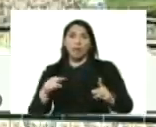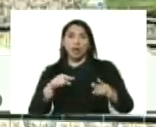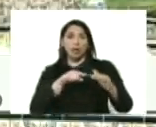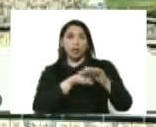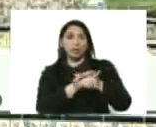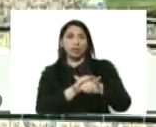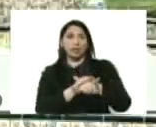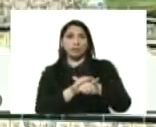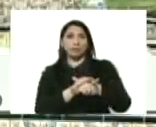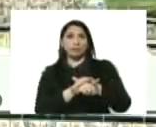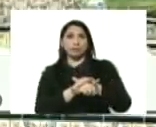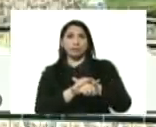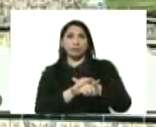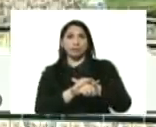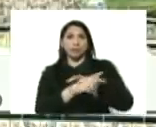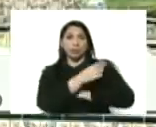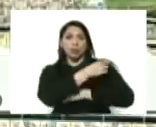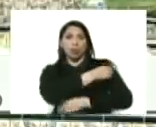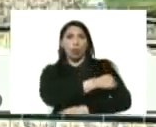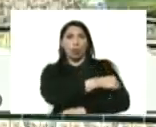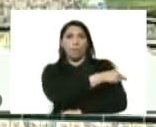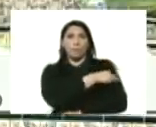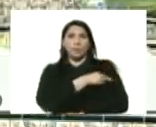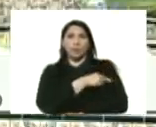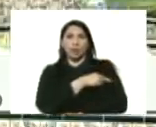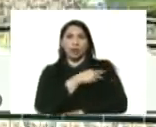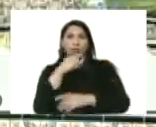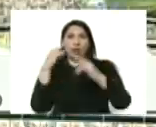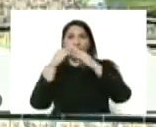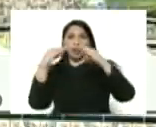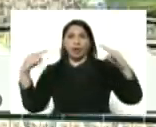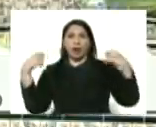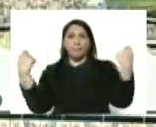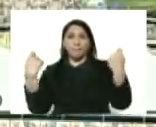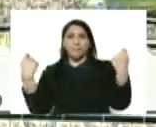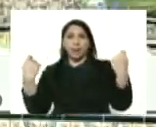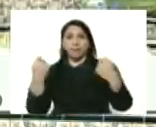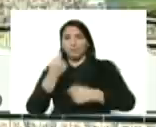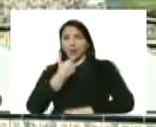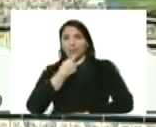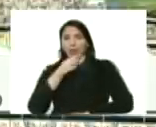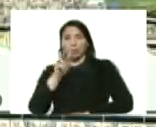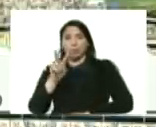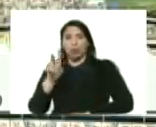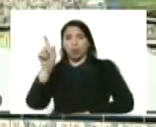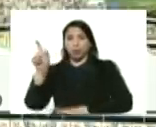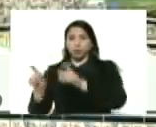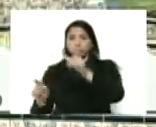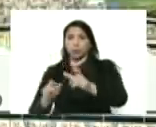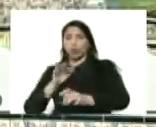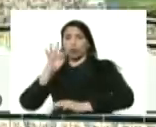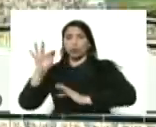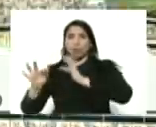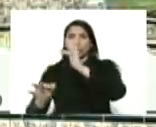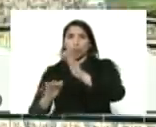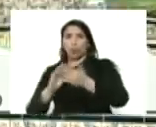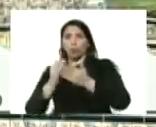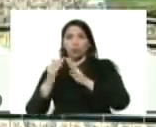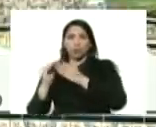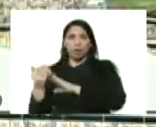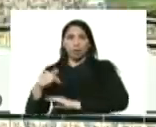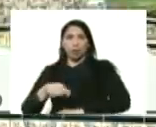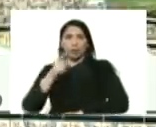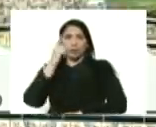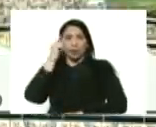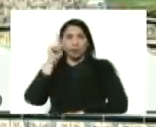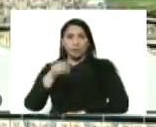ingresada en hospital de campaña, recibiendo tratamiento. Dos casos comunitarios el día de hoy. También